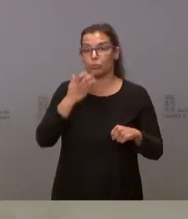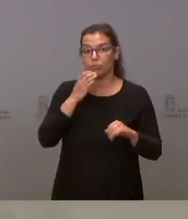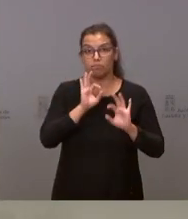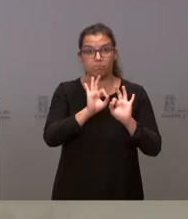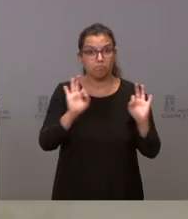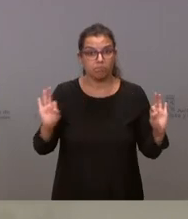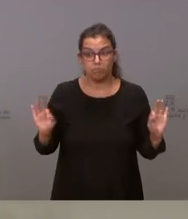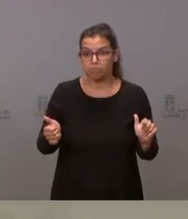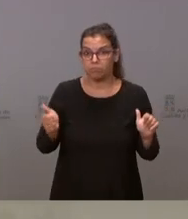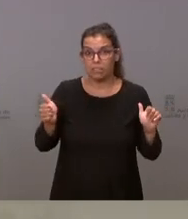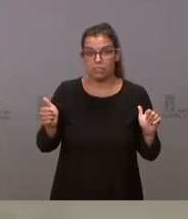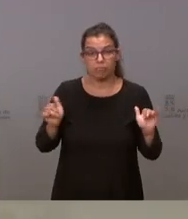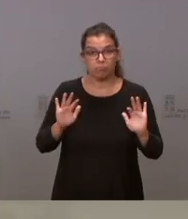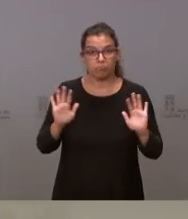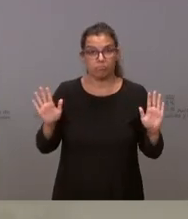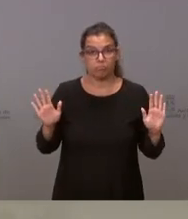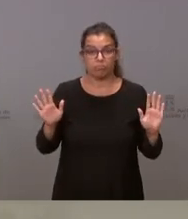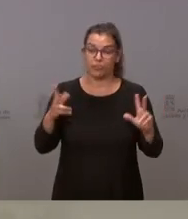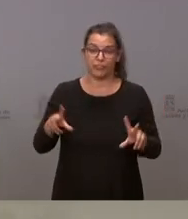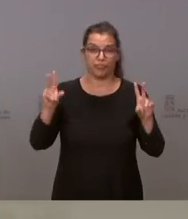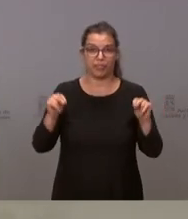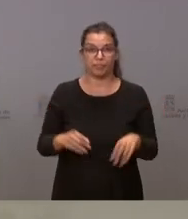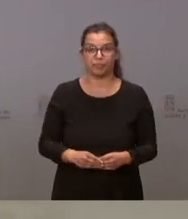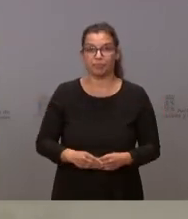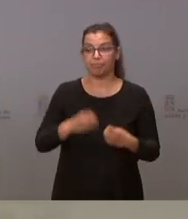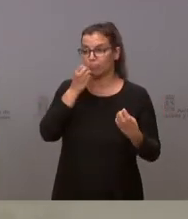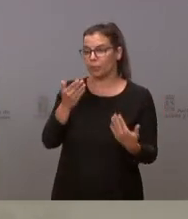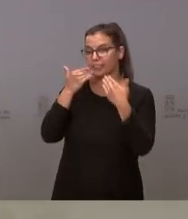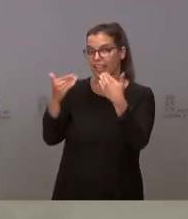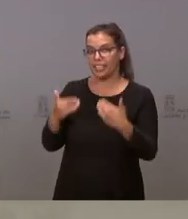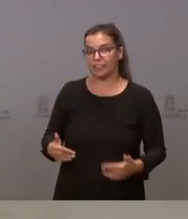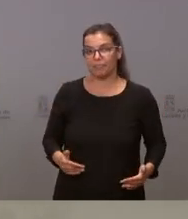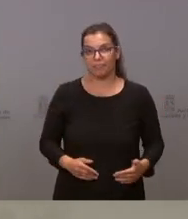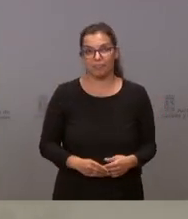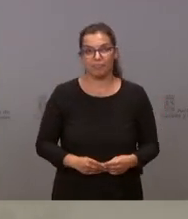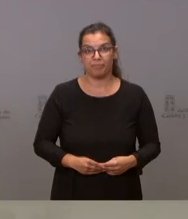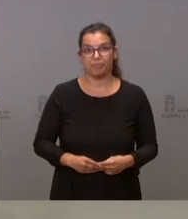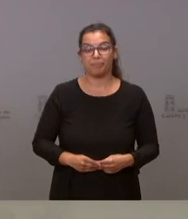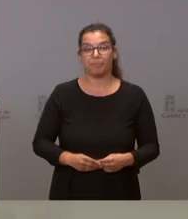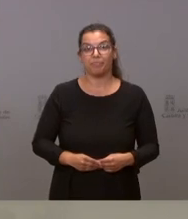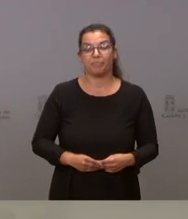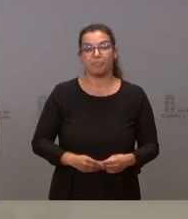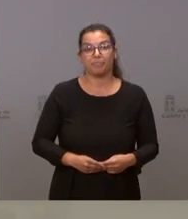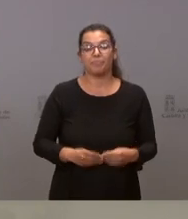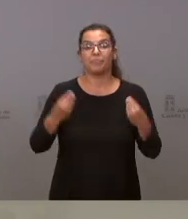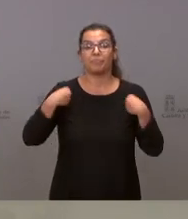nadie tiene nada más que añadir aquí terminamos muy bien muchísimas gracias y que pasen ustedes un